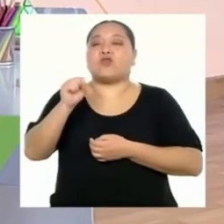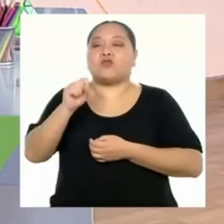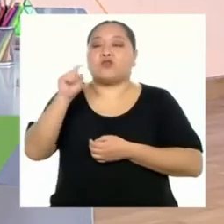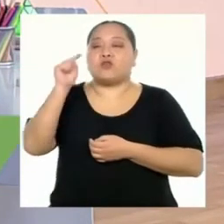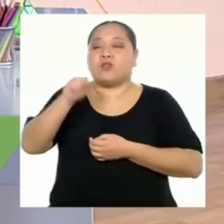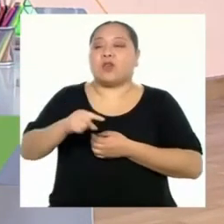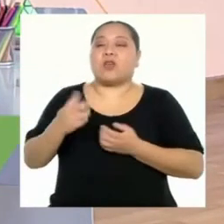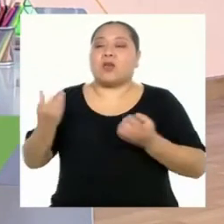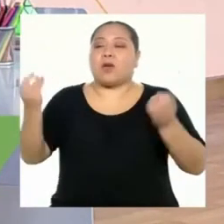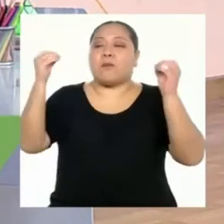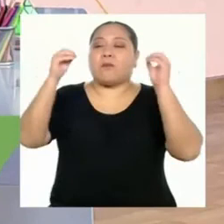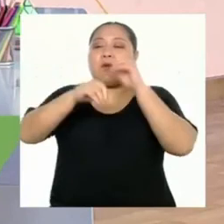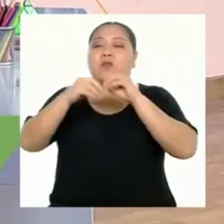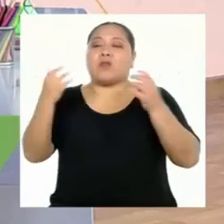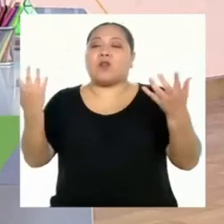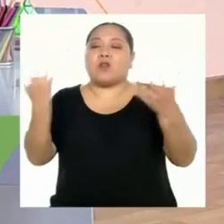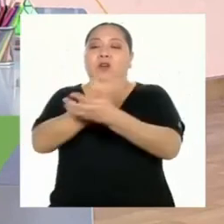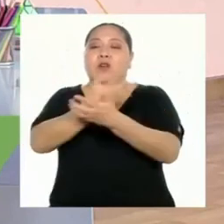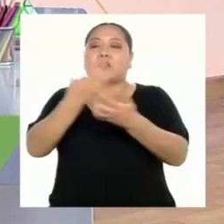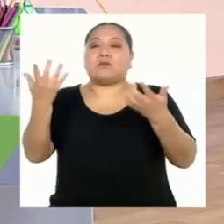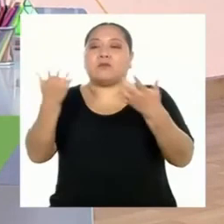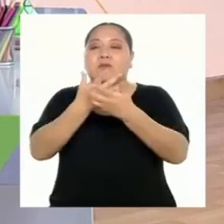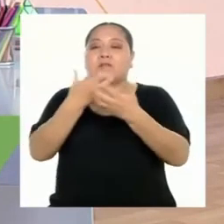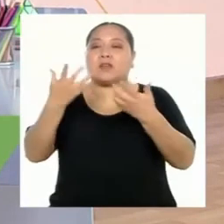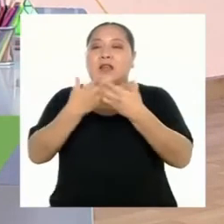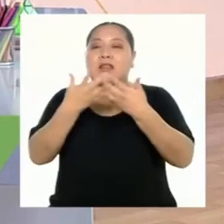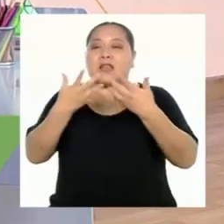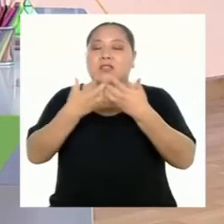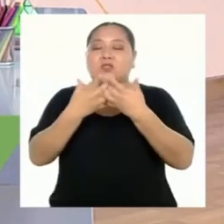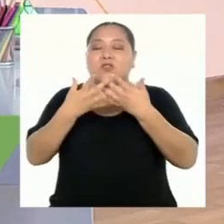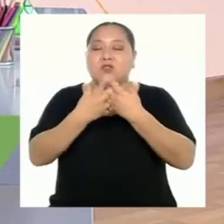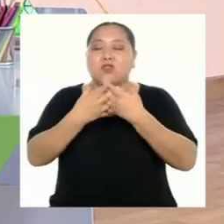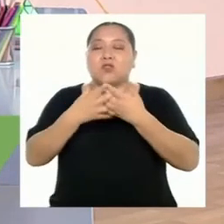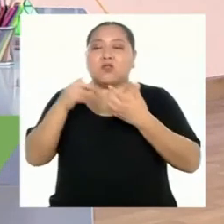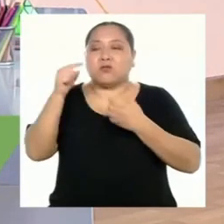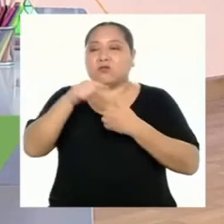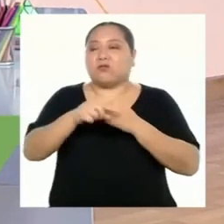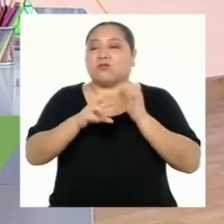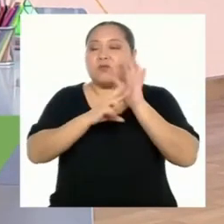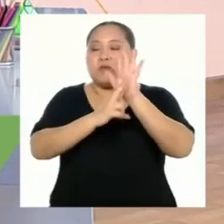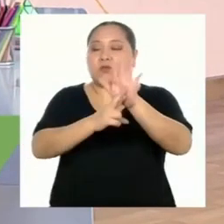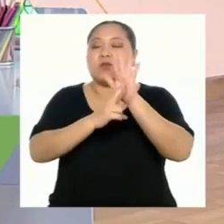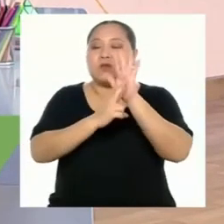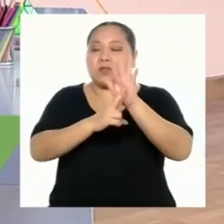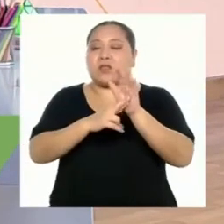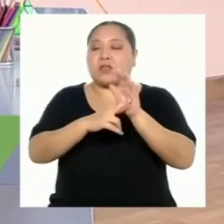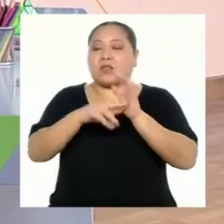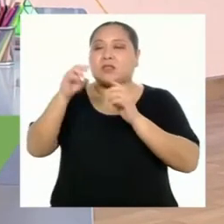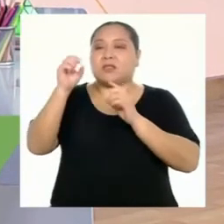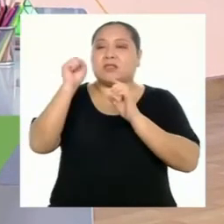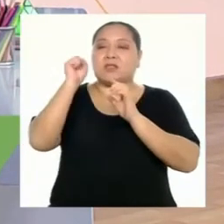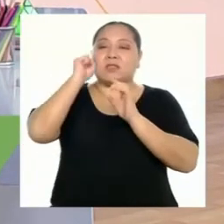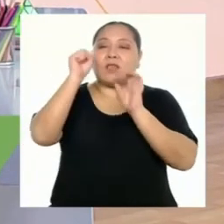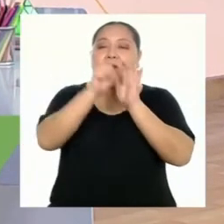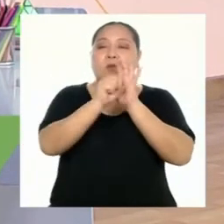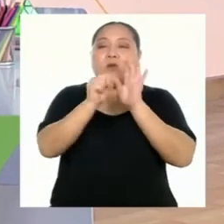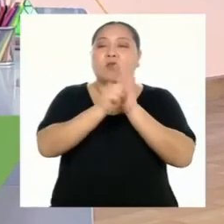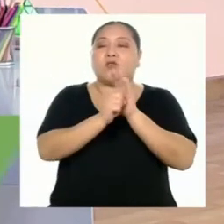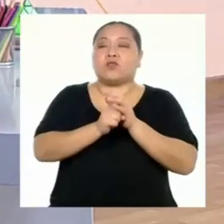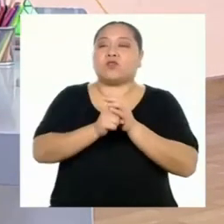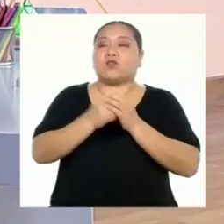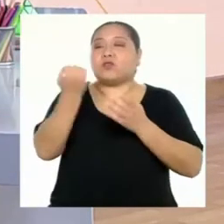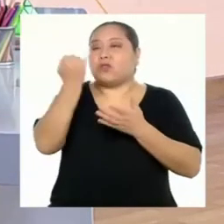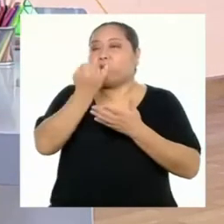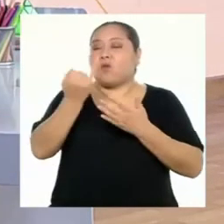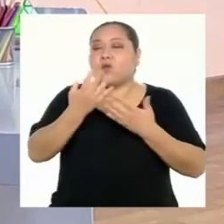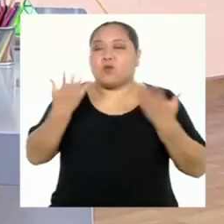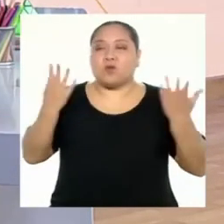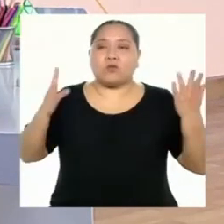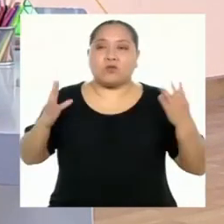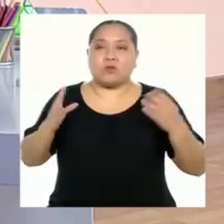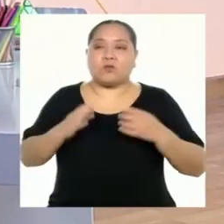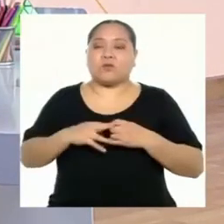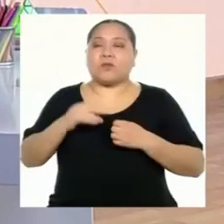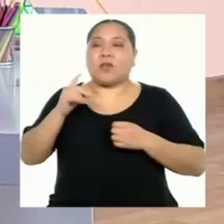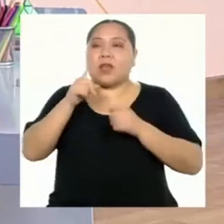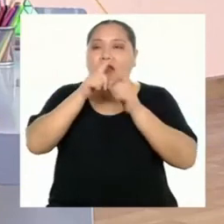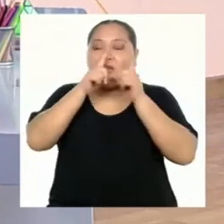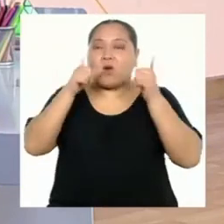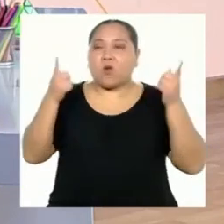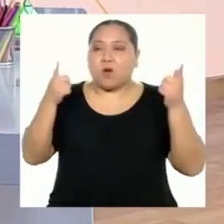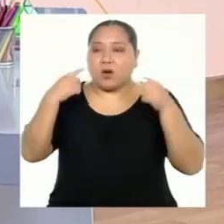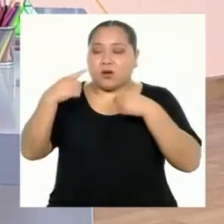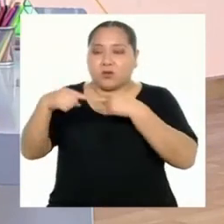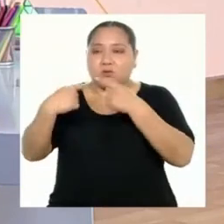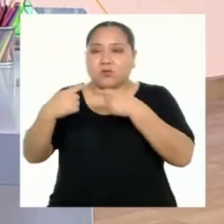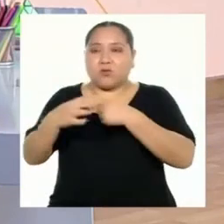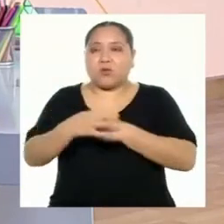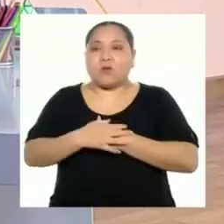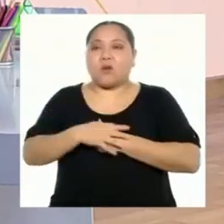establecer relaciones entre ellos, expresar mediante representaciones simbólicas, gráficas o dibujos. El lenguaje